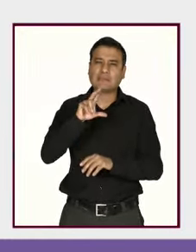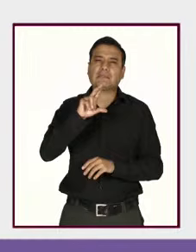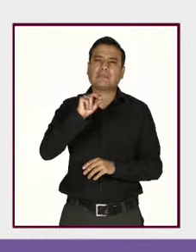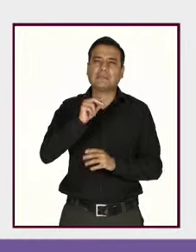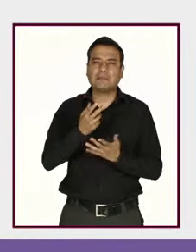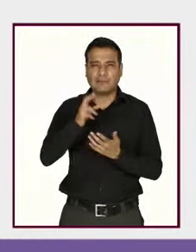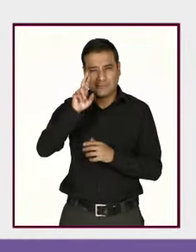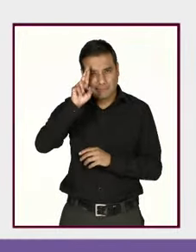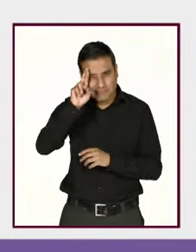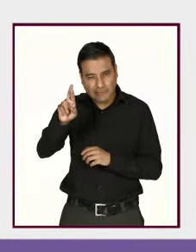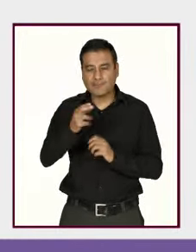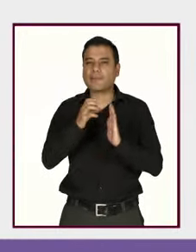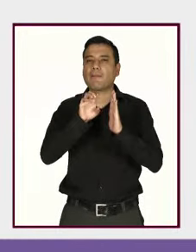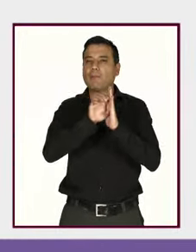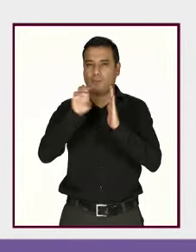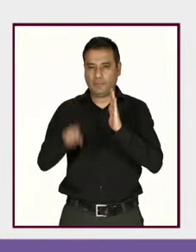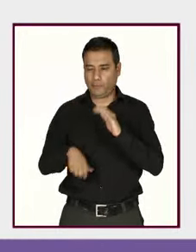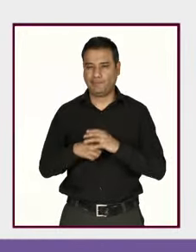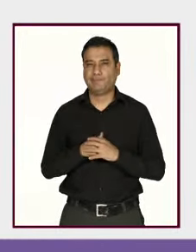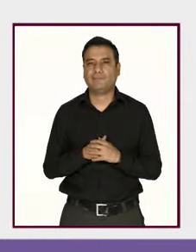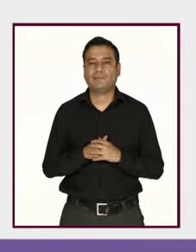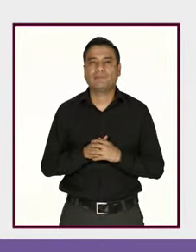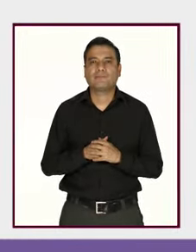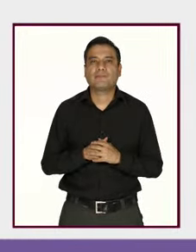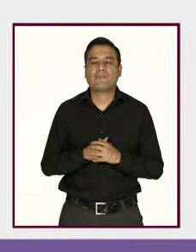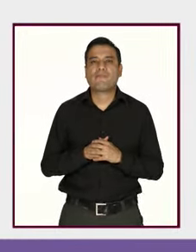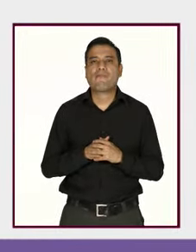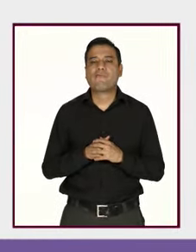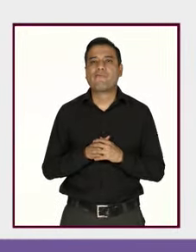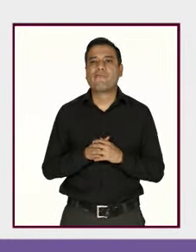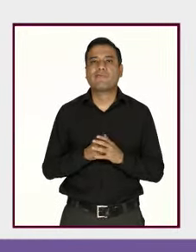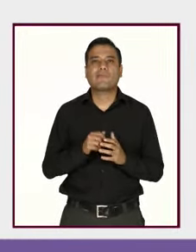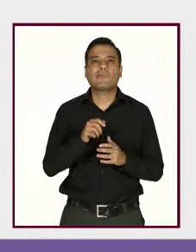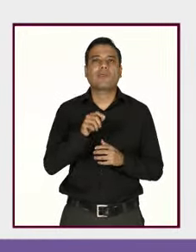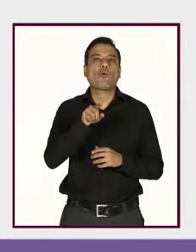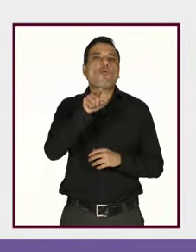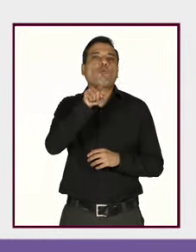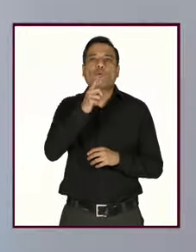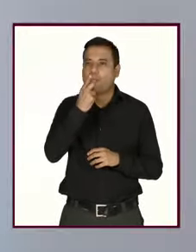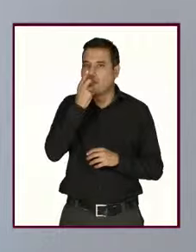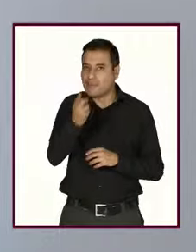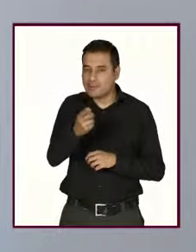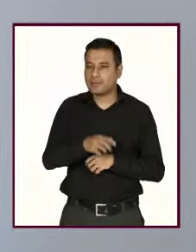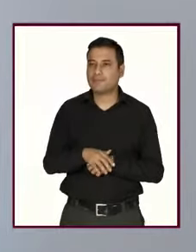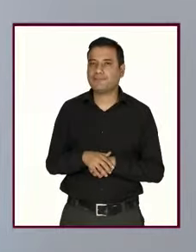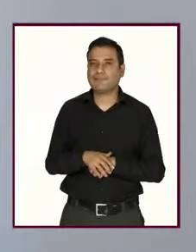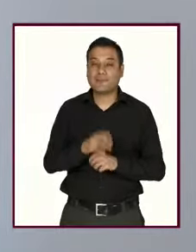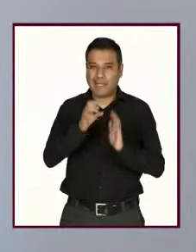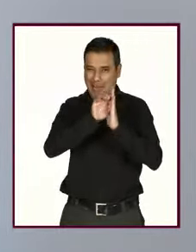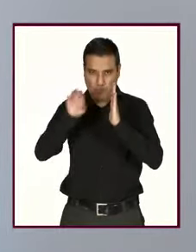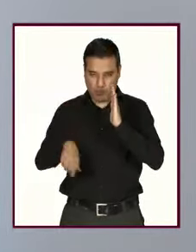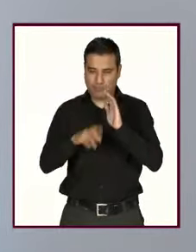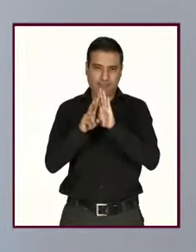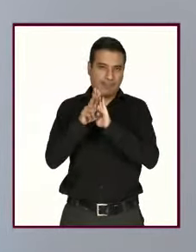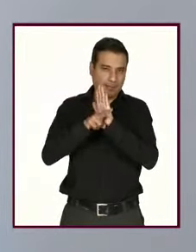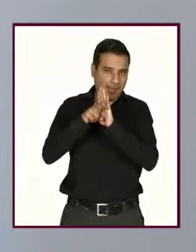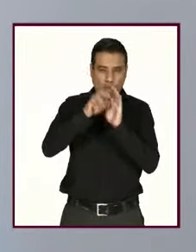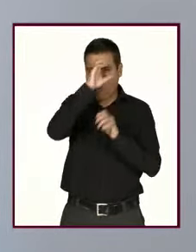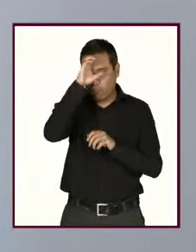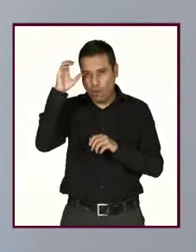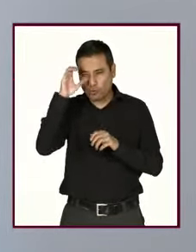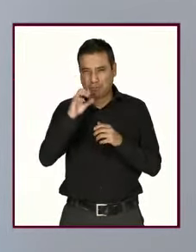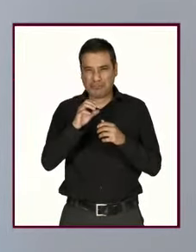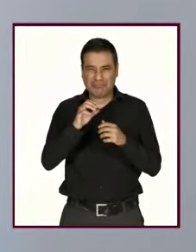situación por ejemplo una frase que revictimiza mucho es se difunde el video o la